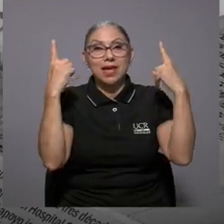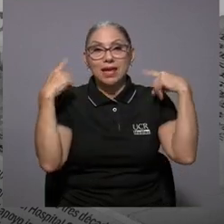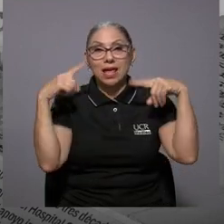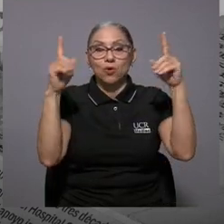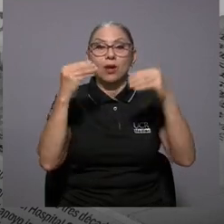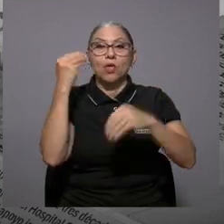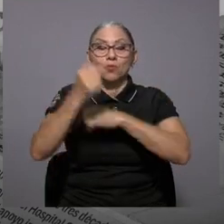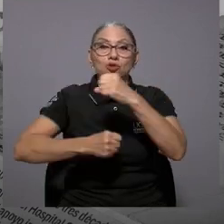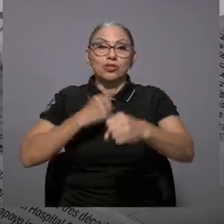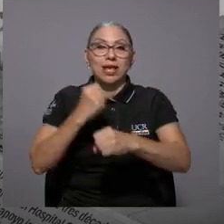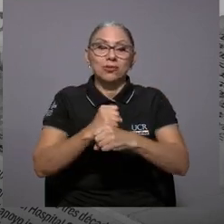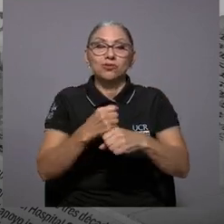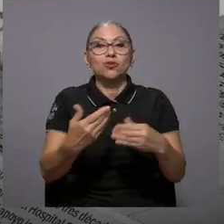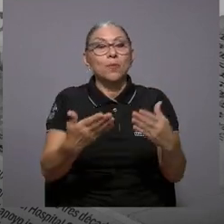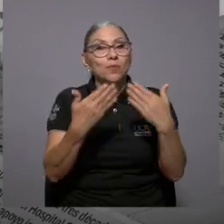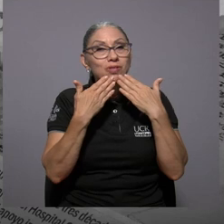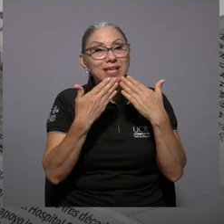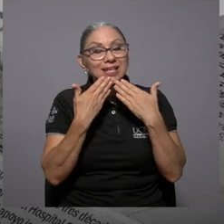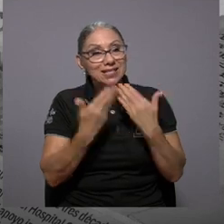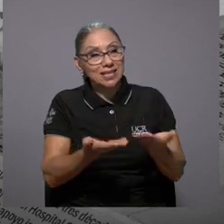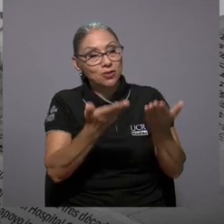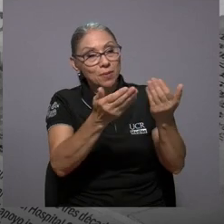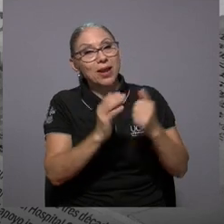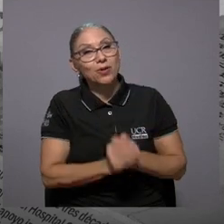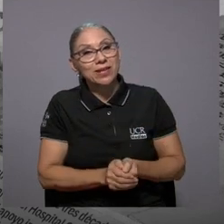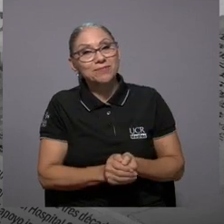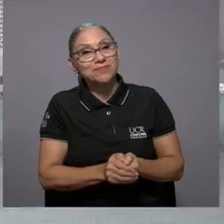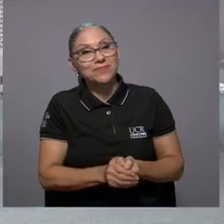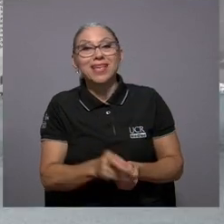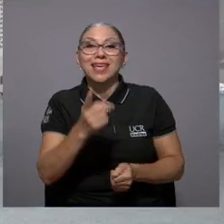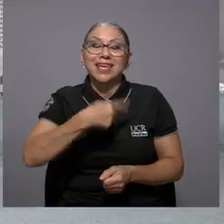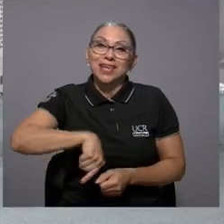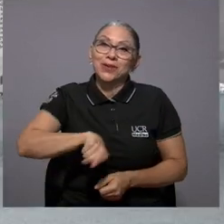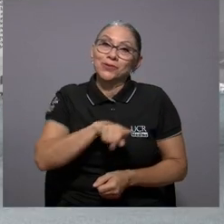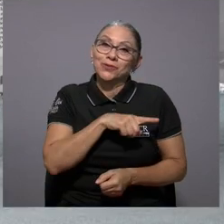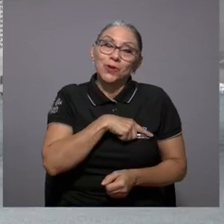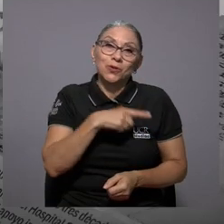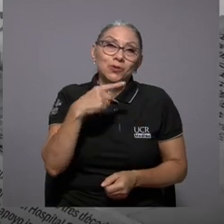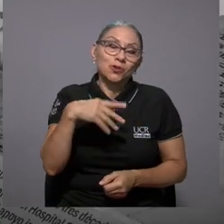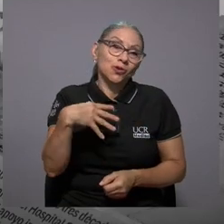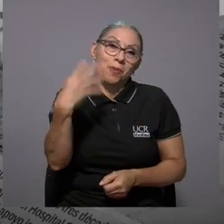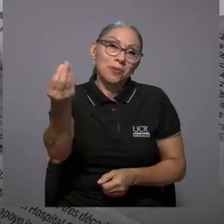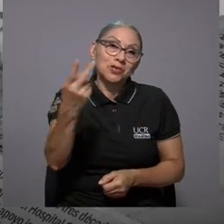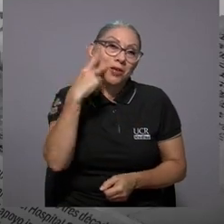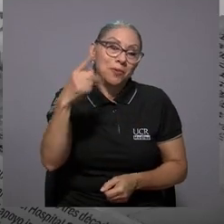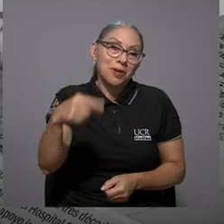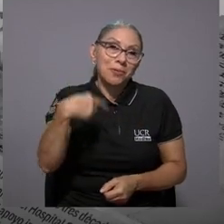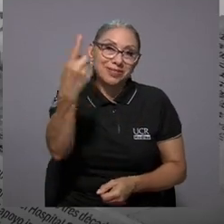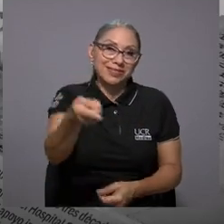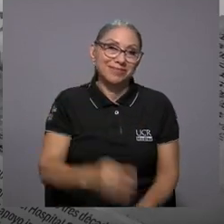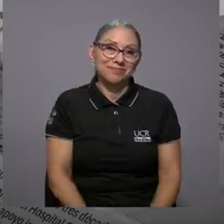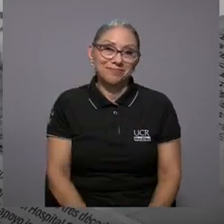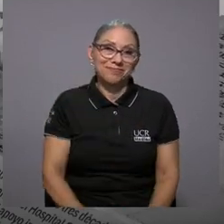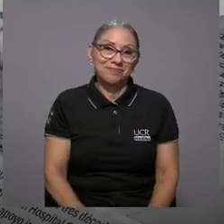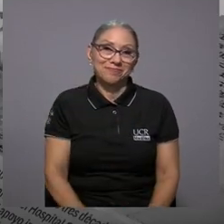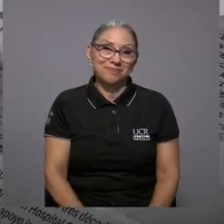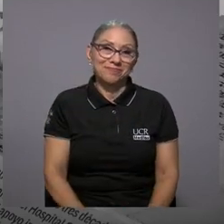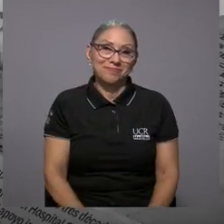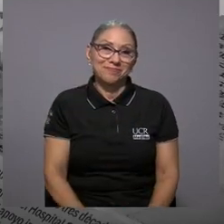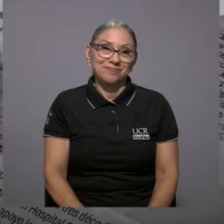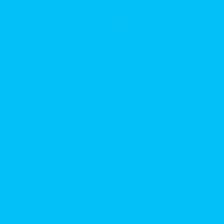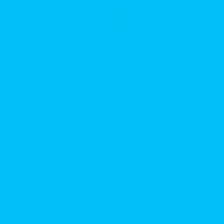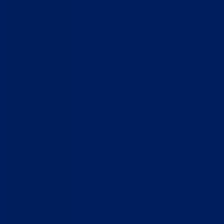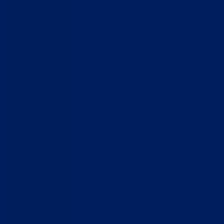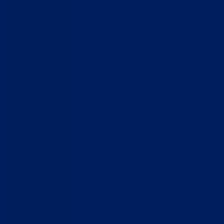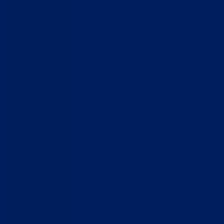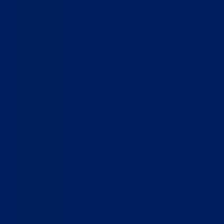académica que ha logrado durante muchos años muchas gracias doña Marjorie y nos vamos y nos vemos la próxima vez